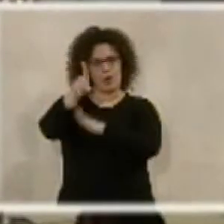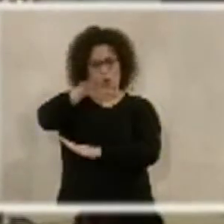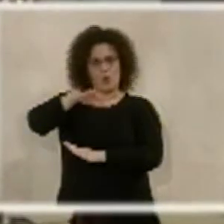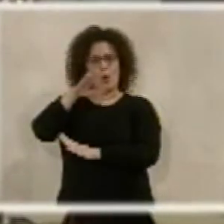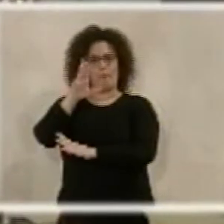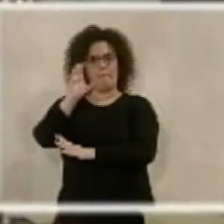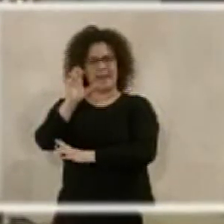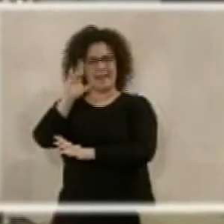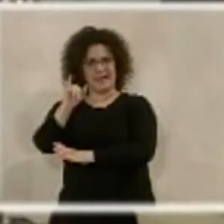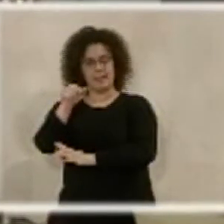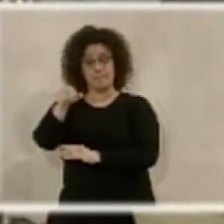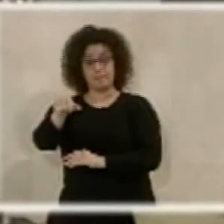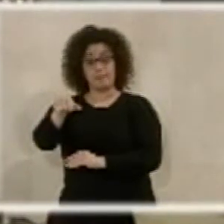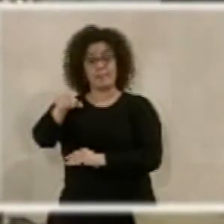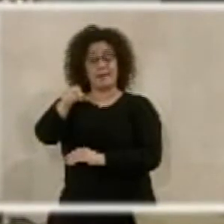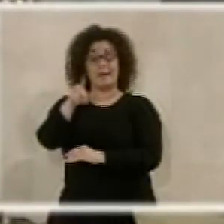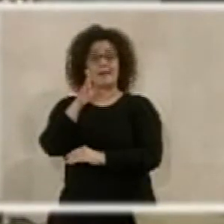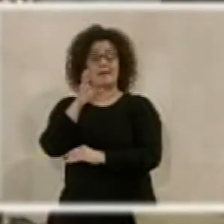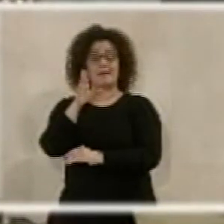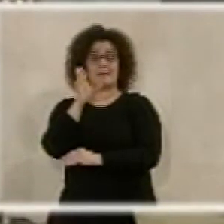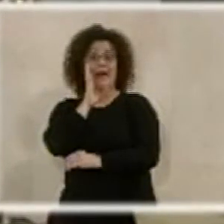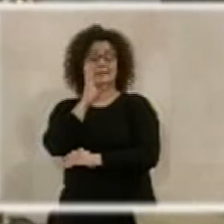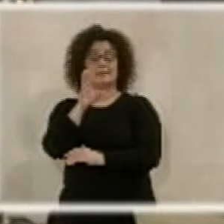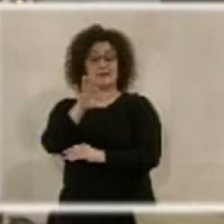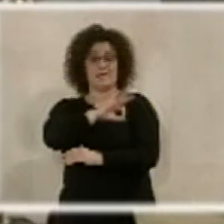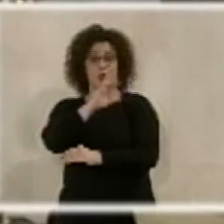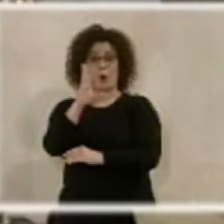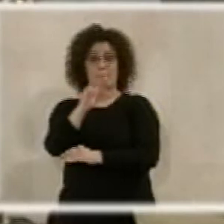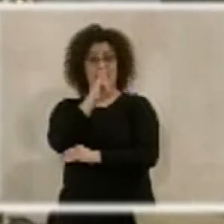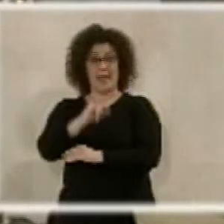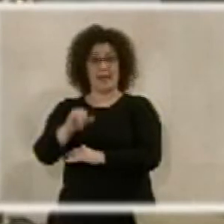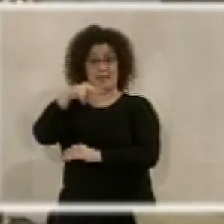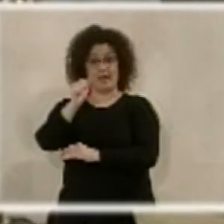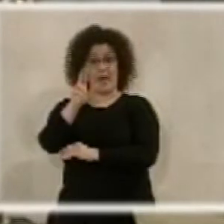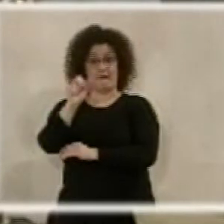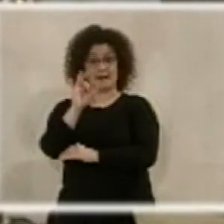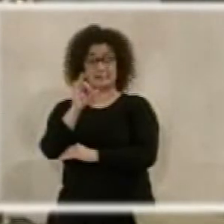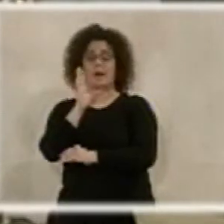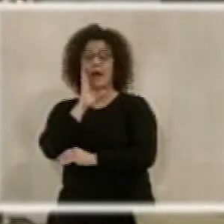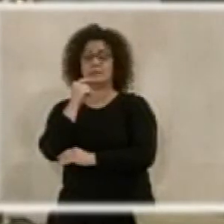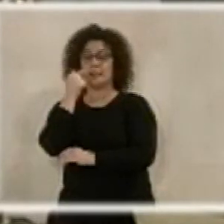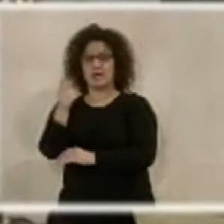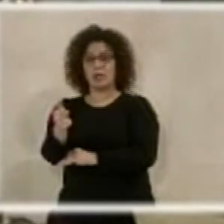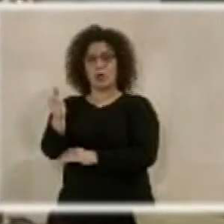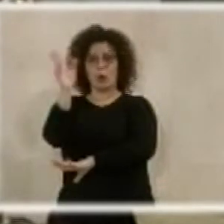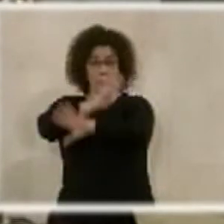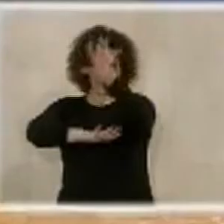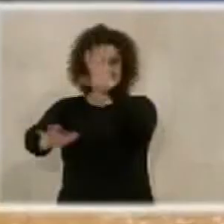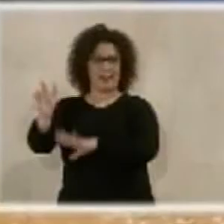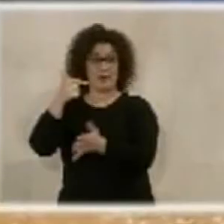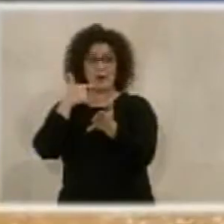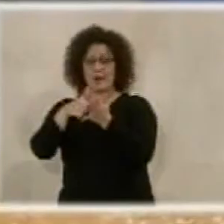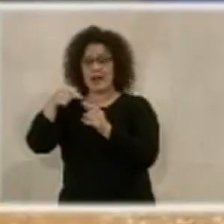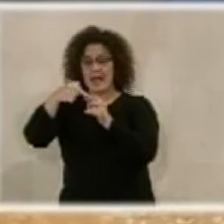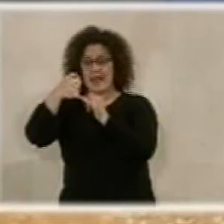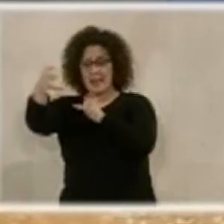PERI. En ese PERI, que tiene, como ha dicho el señor Cazó, en el señor Pérez Nava, una complicación, como es el del